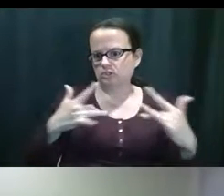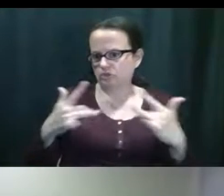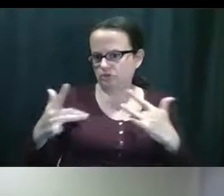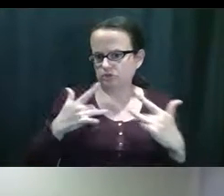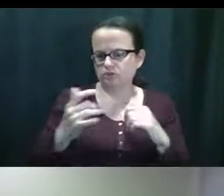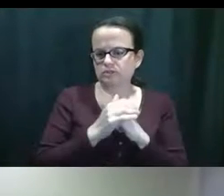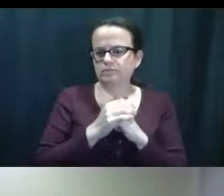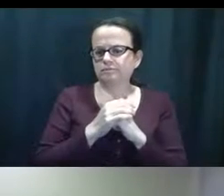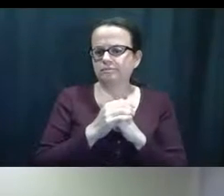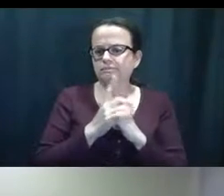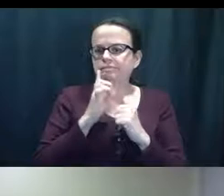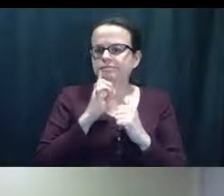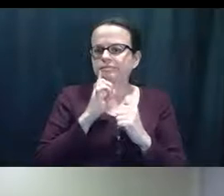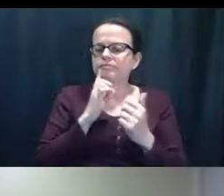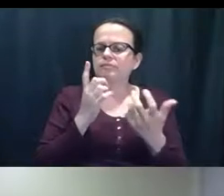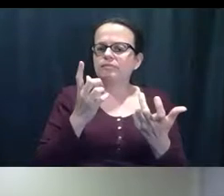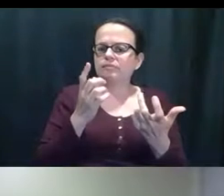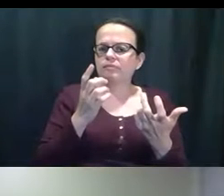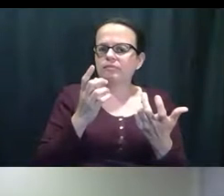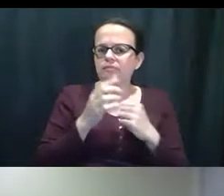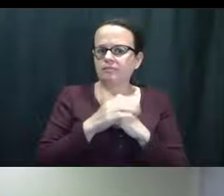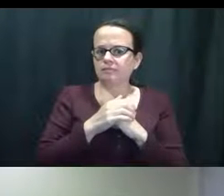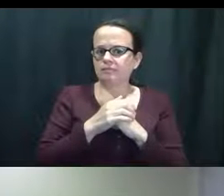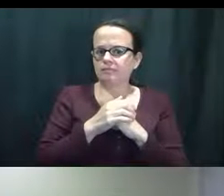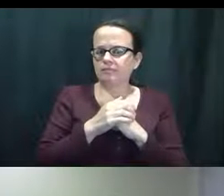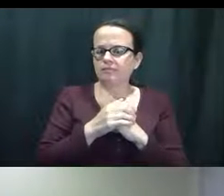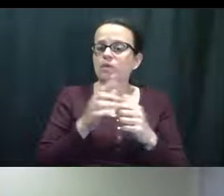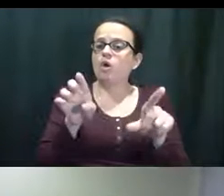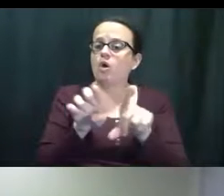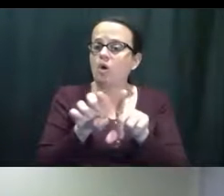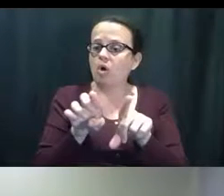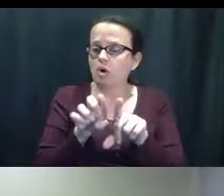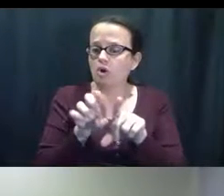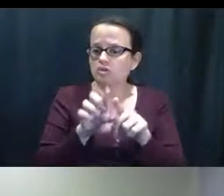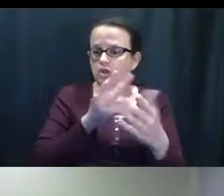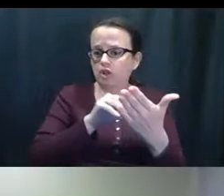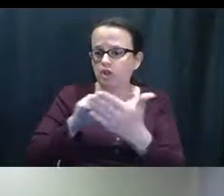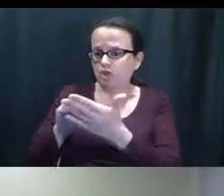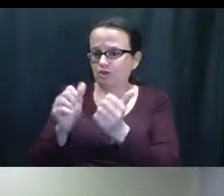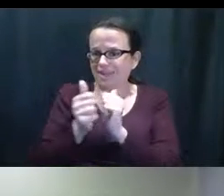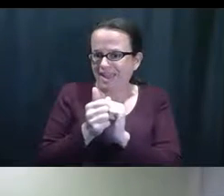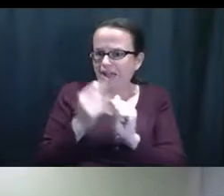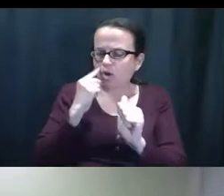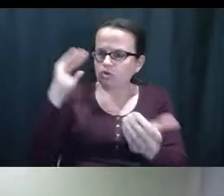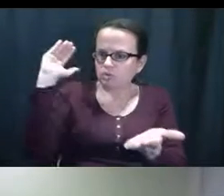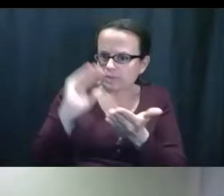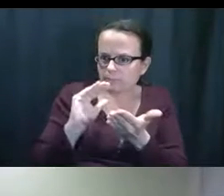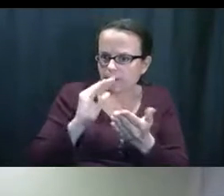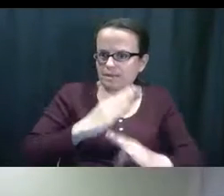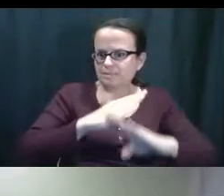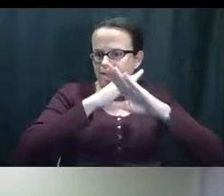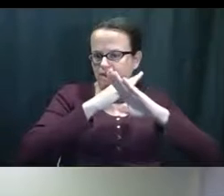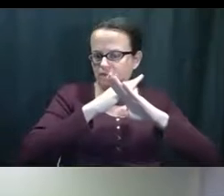y y bregar con esas preocupaciones minimalizar las barreras como buscar hay